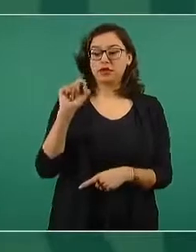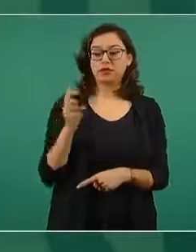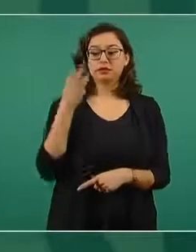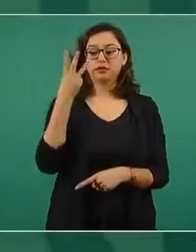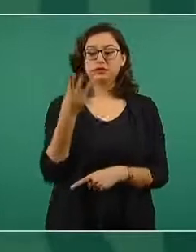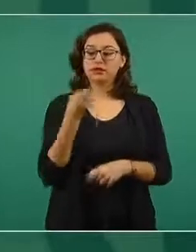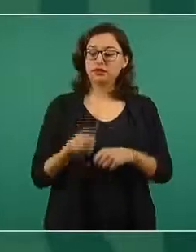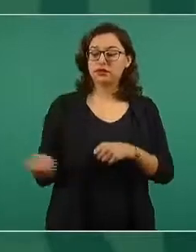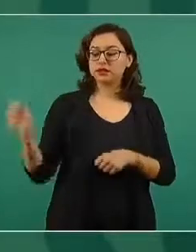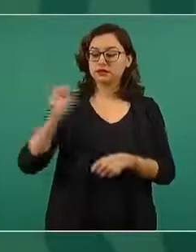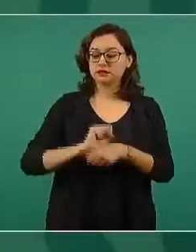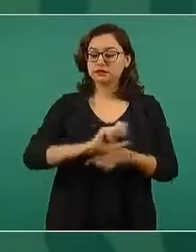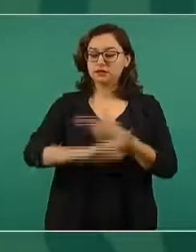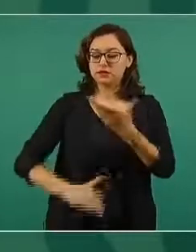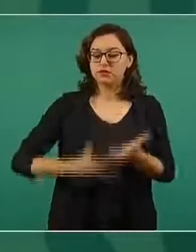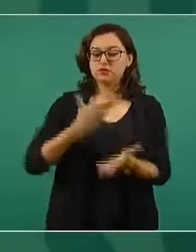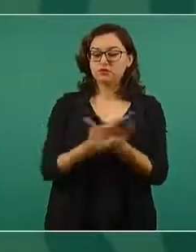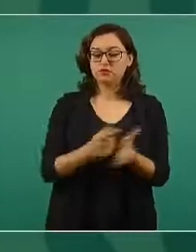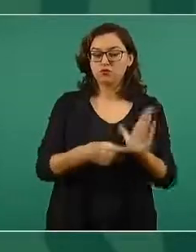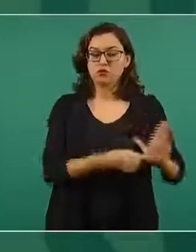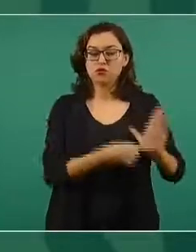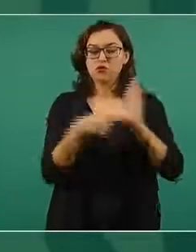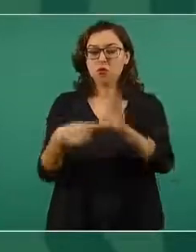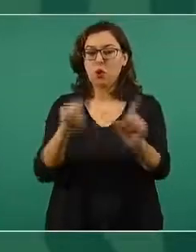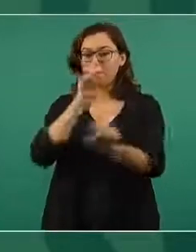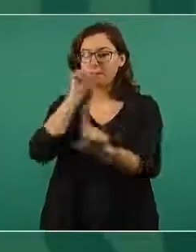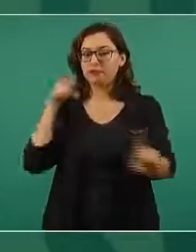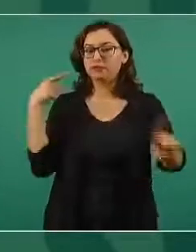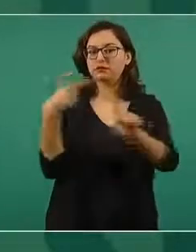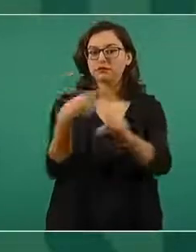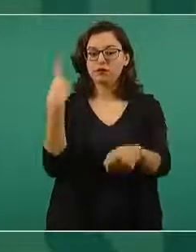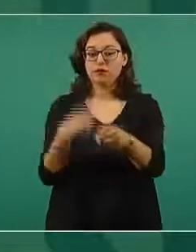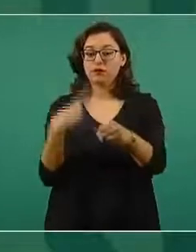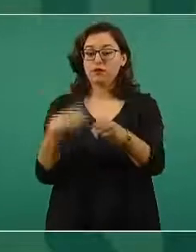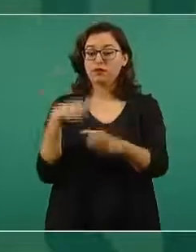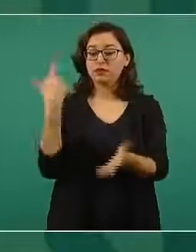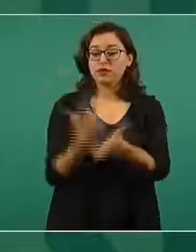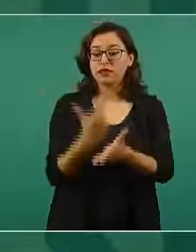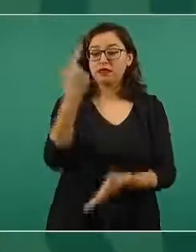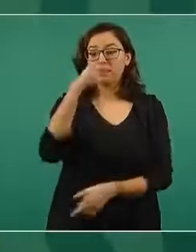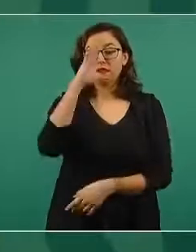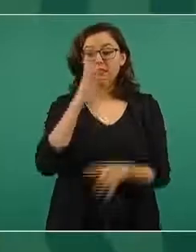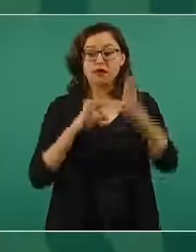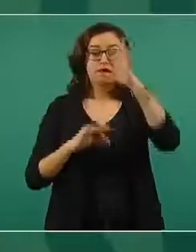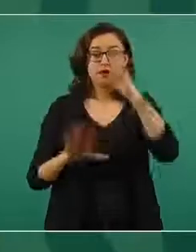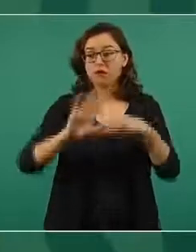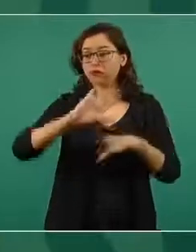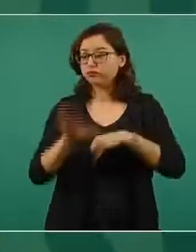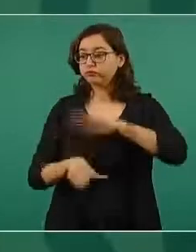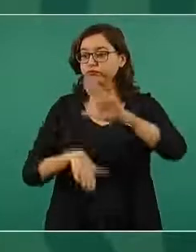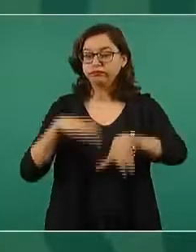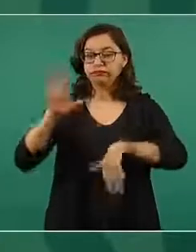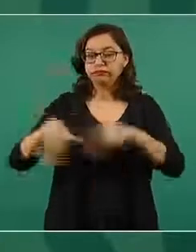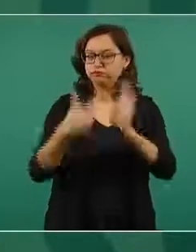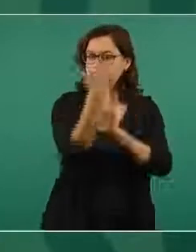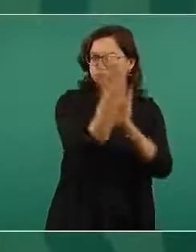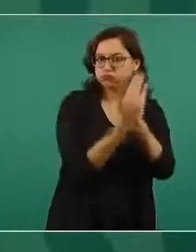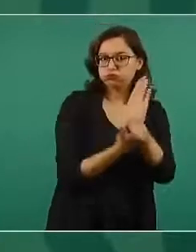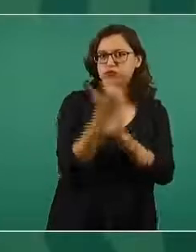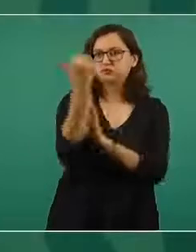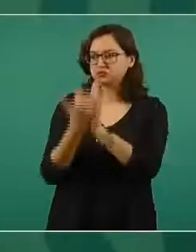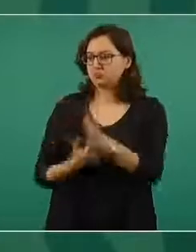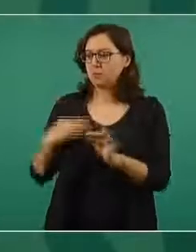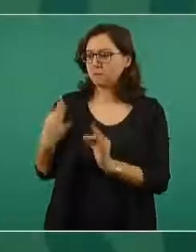disminuir la enfermedad grave y las defunciones ocasionadas por la COVID-19. Como saben ustedes también, y hemos